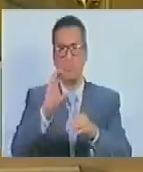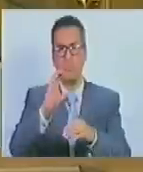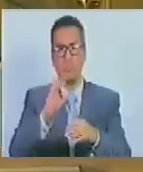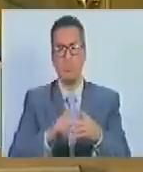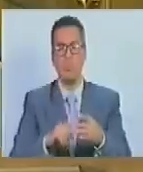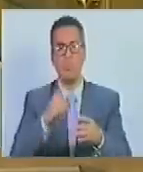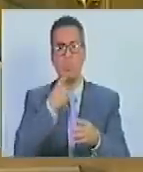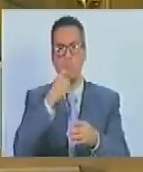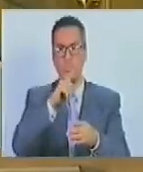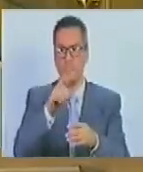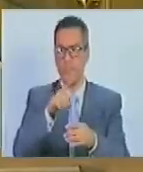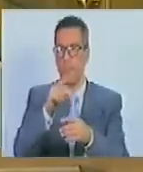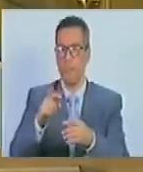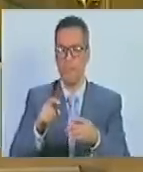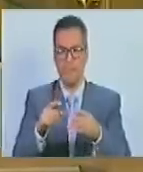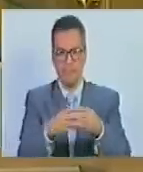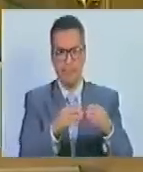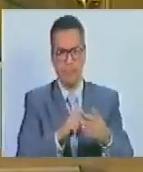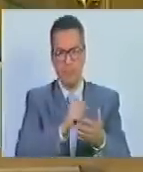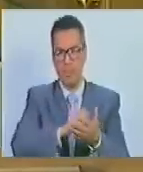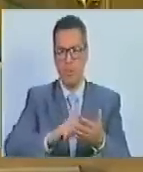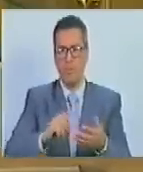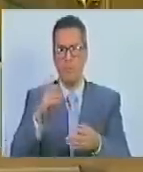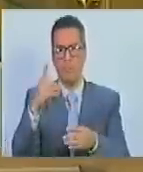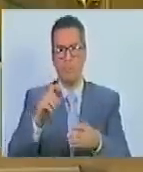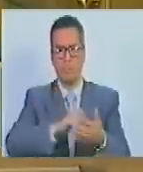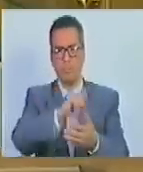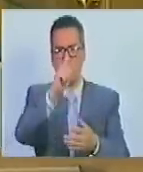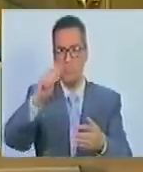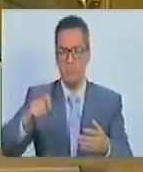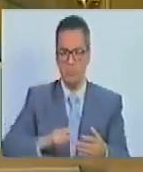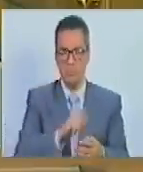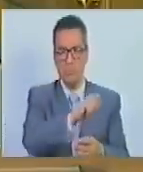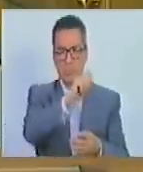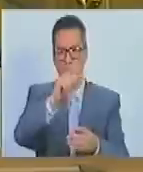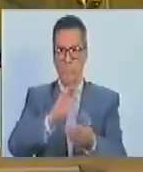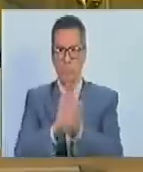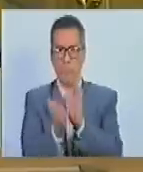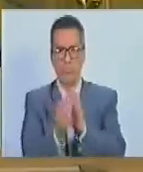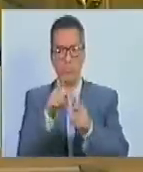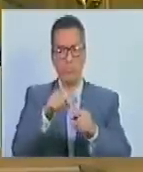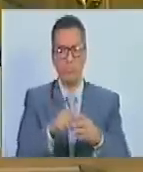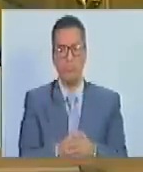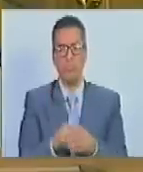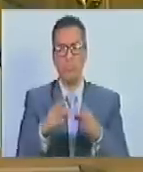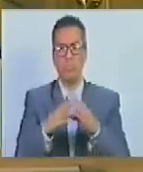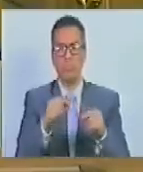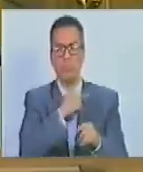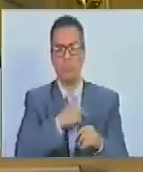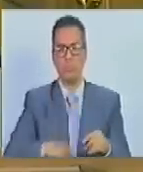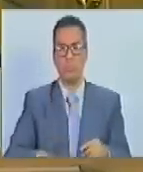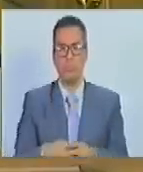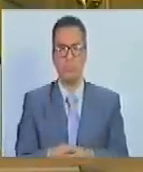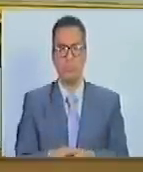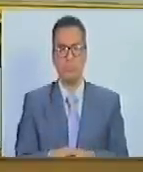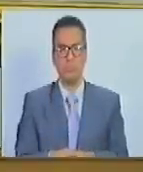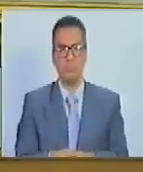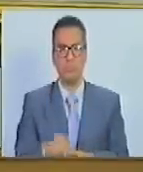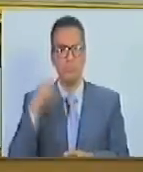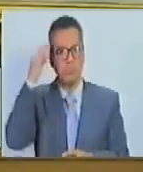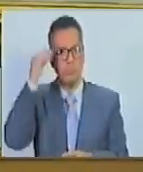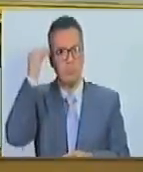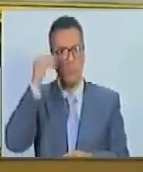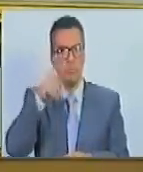censo demográfico de la comunidad. mapa del ámbito geográfico de la comunidad. Esto, señor presidente. En